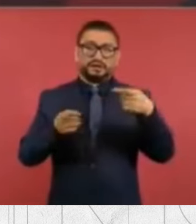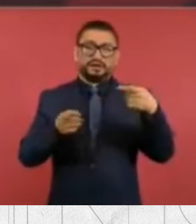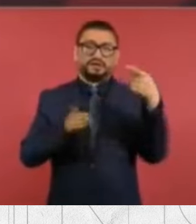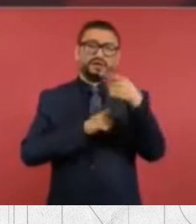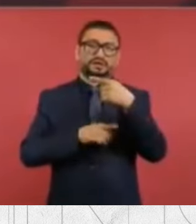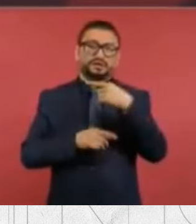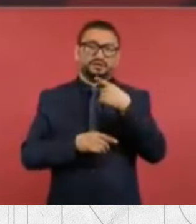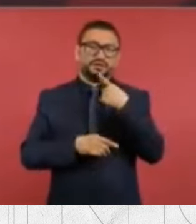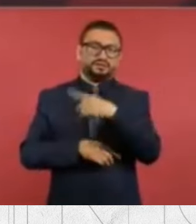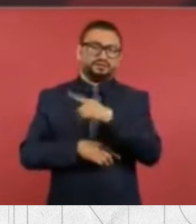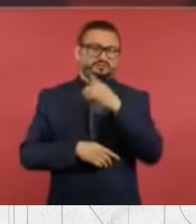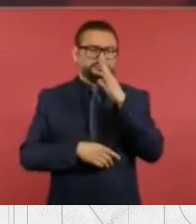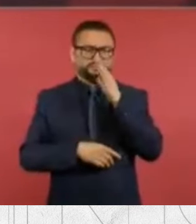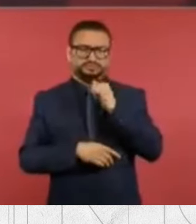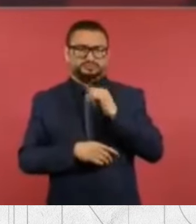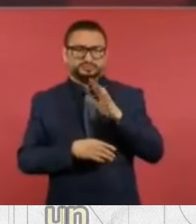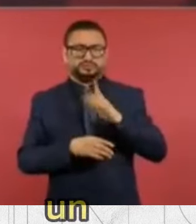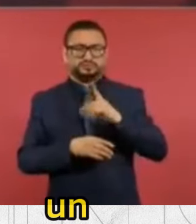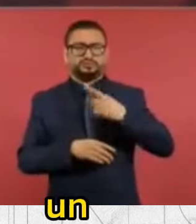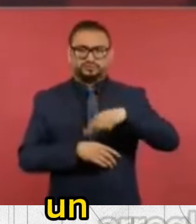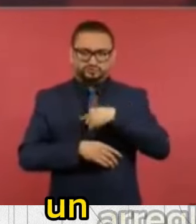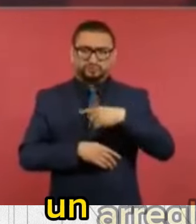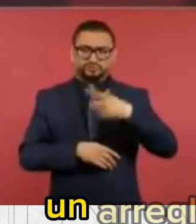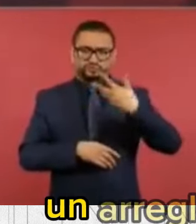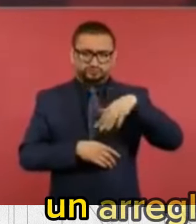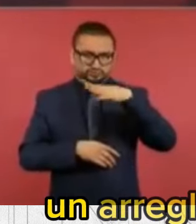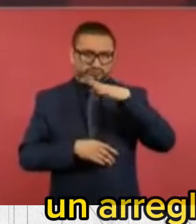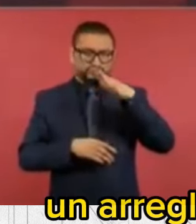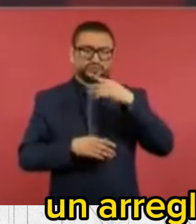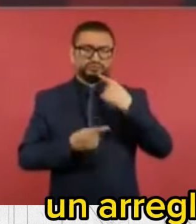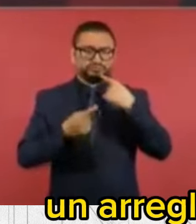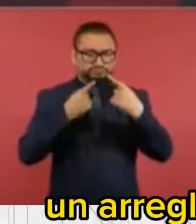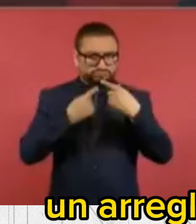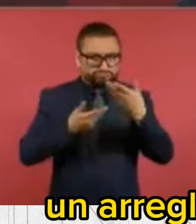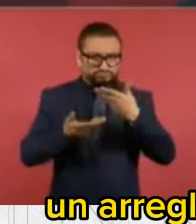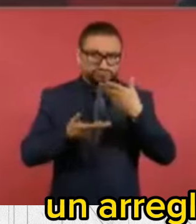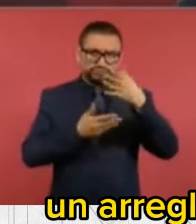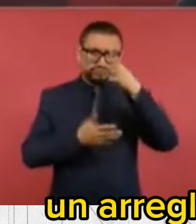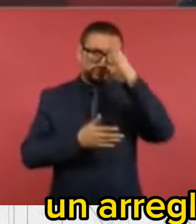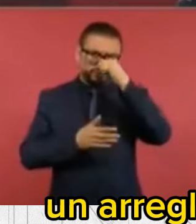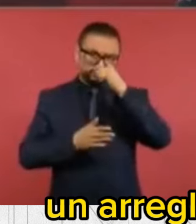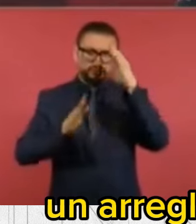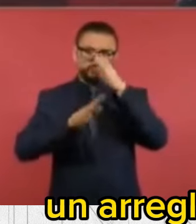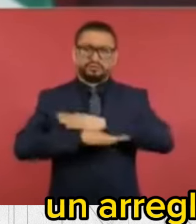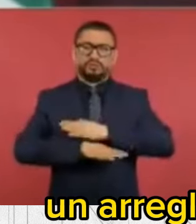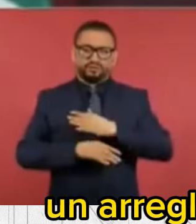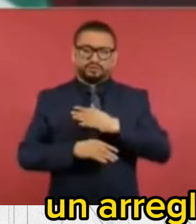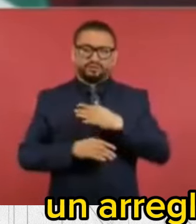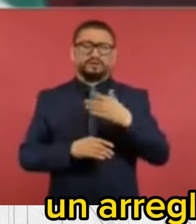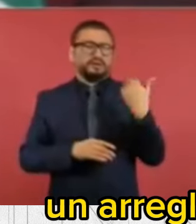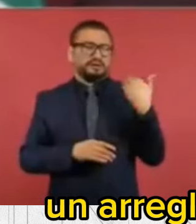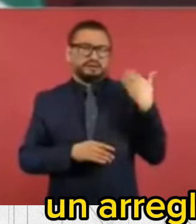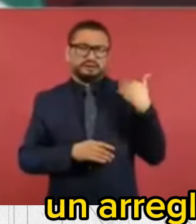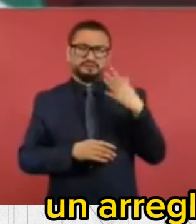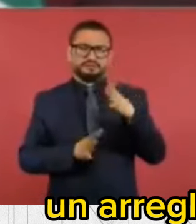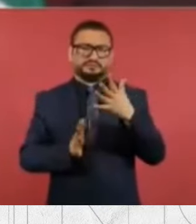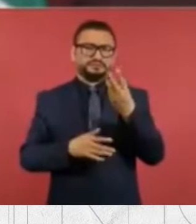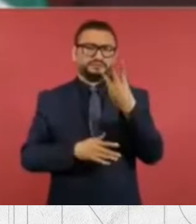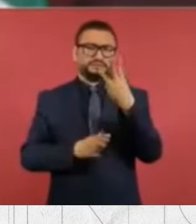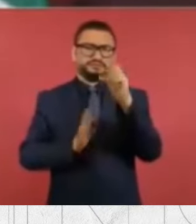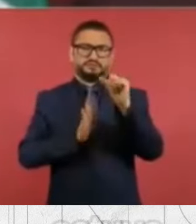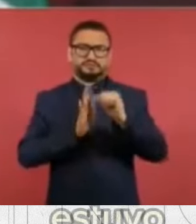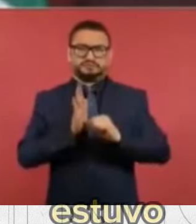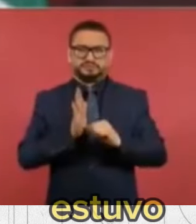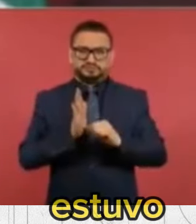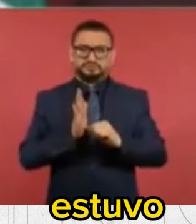Vamos a buscar un arreglo, hace relativamente poco, hace tres meses